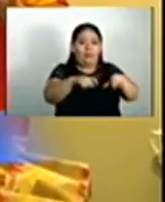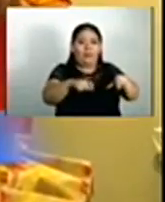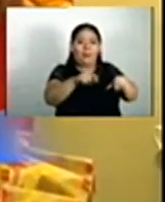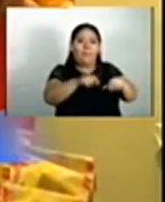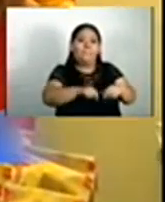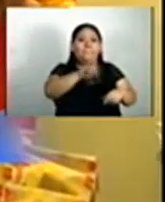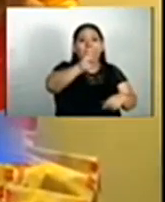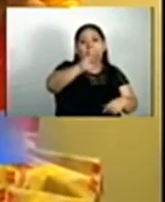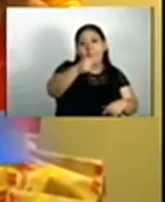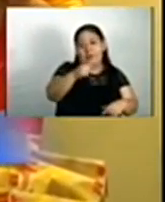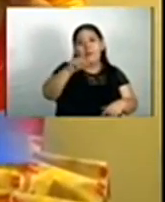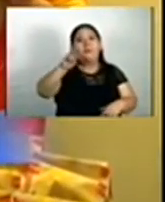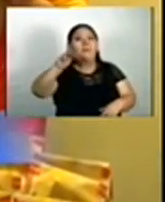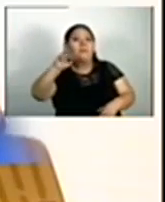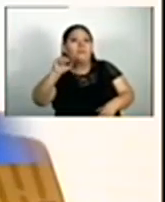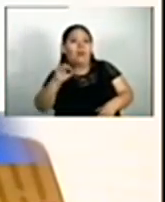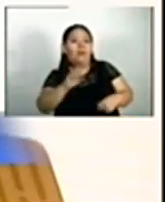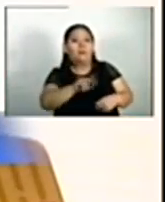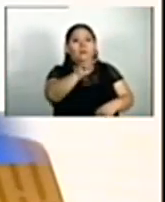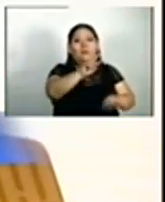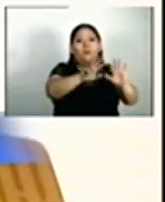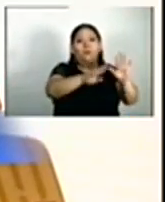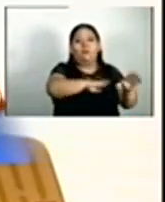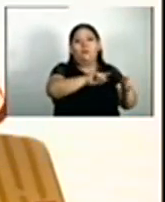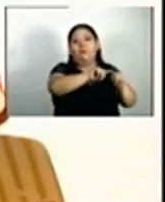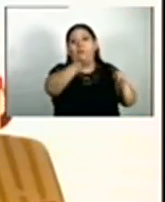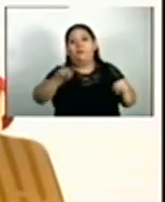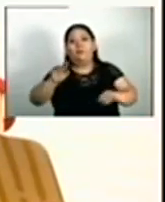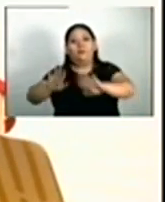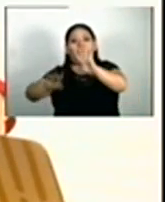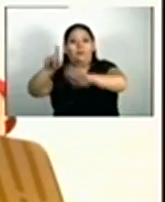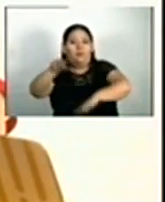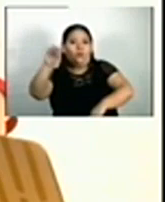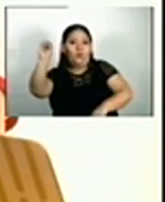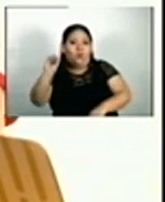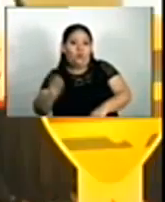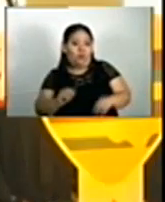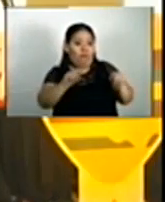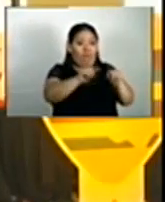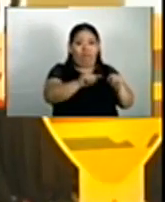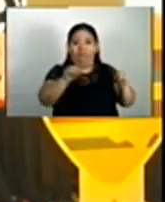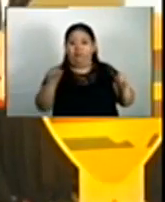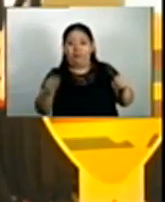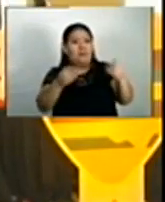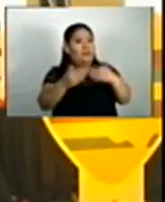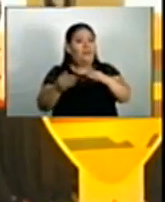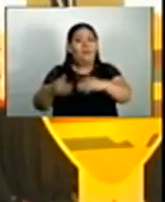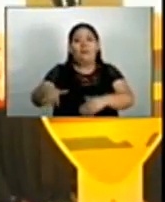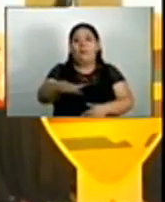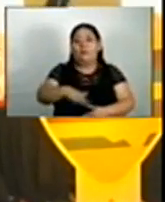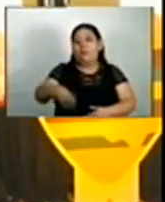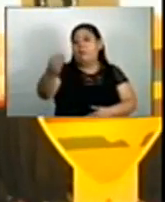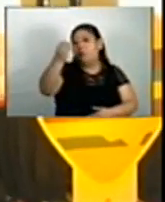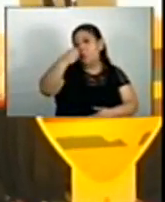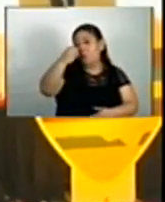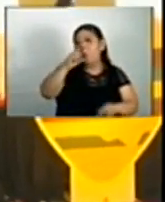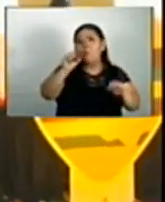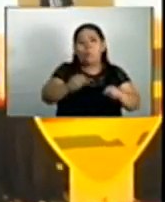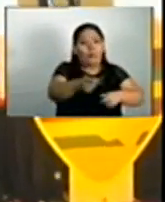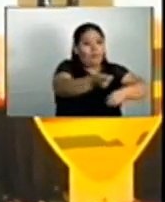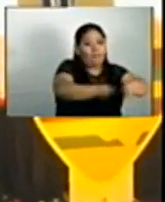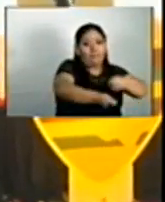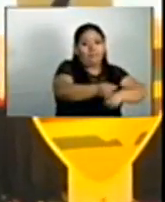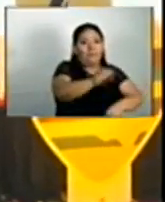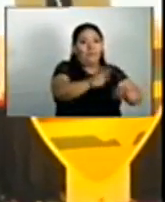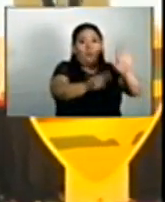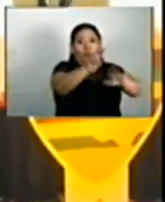y Mac Menú Big Mac del 28 de septiembre al 11 de octubre en todos sus restaurantes y podrán ser canjeados del